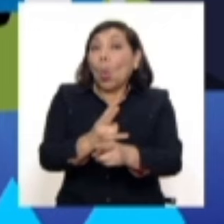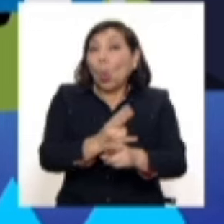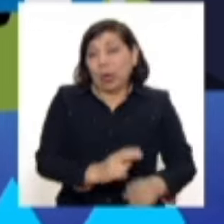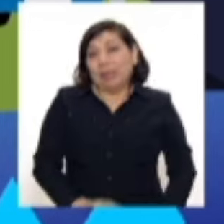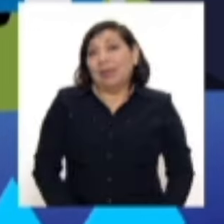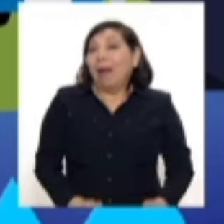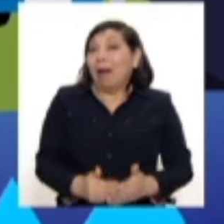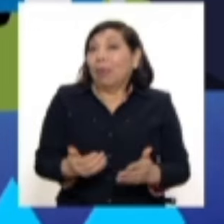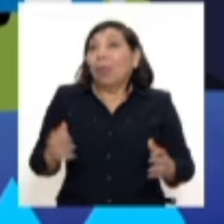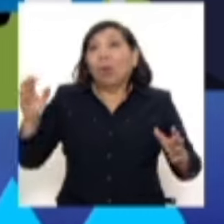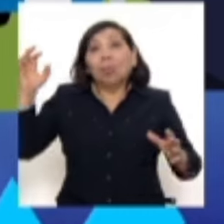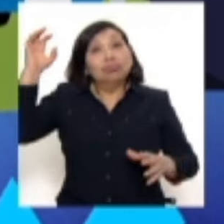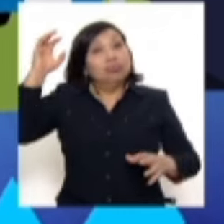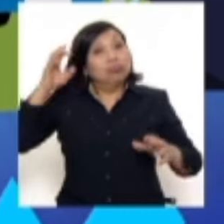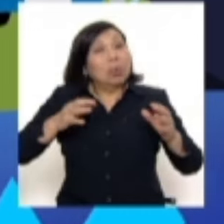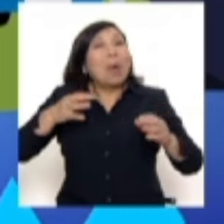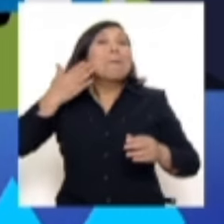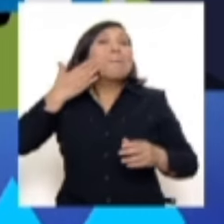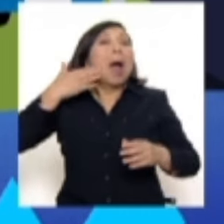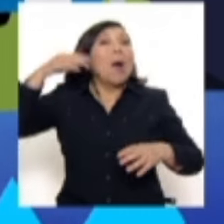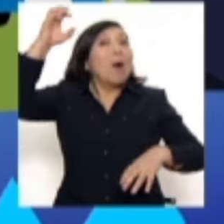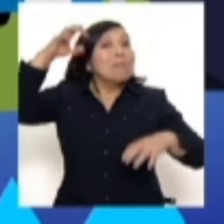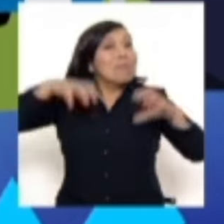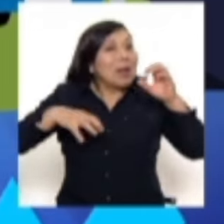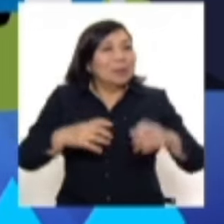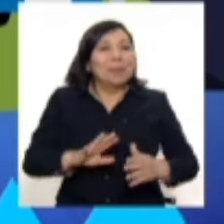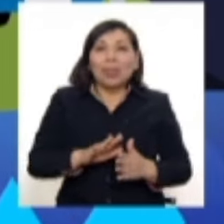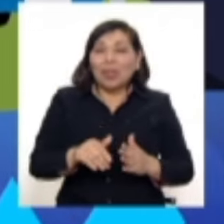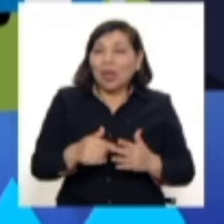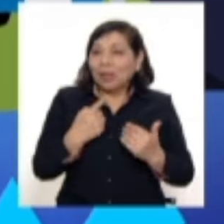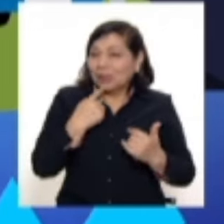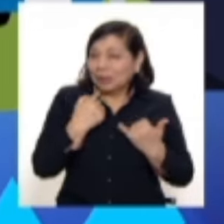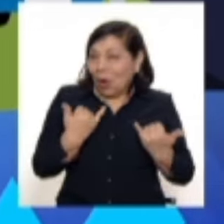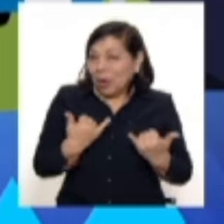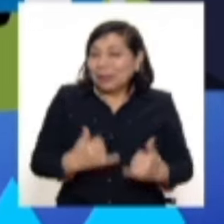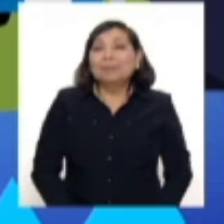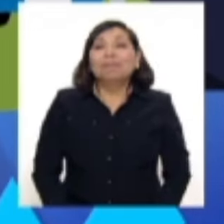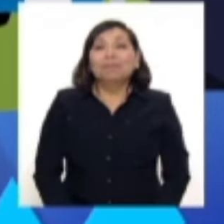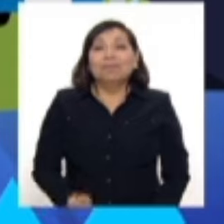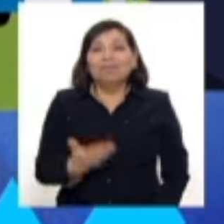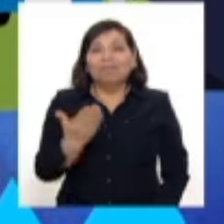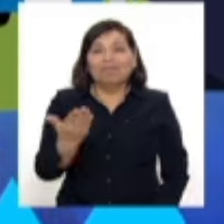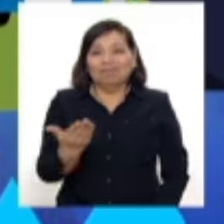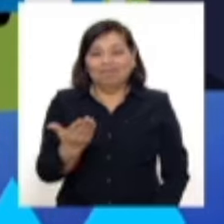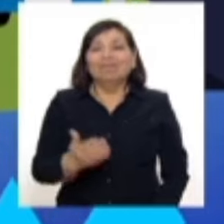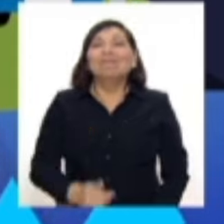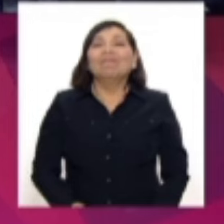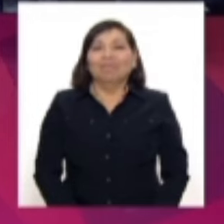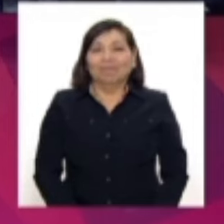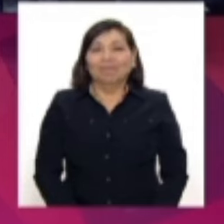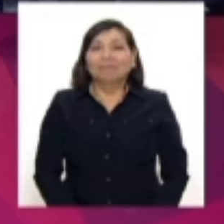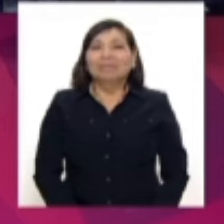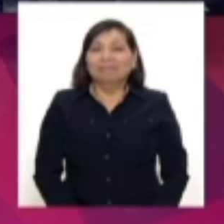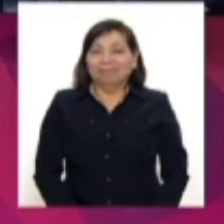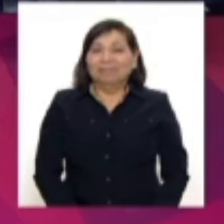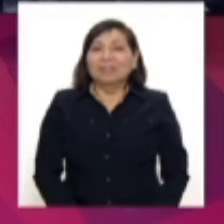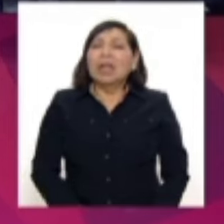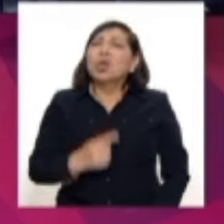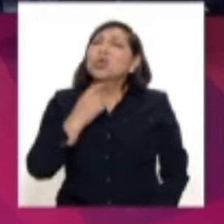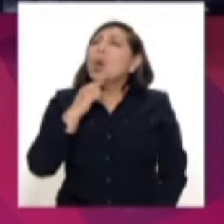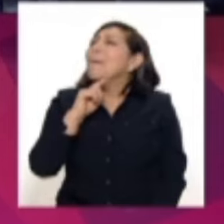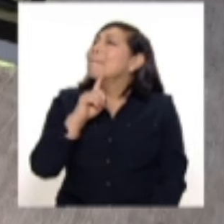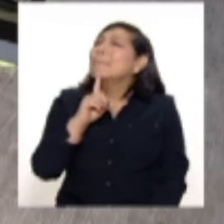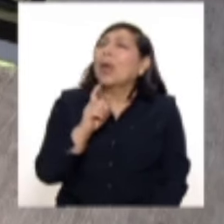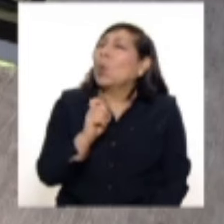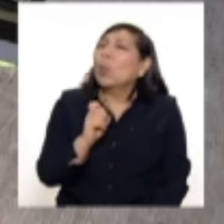precauciones ante la caída del granizo. Eso sería todo por el día de hoy, adelante con estudios. Piero, sí, una